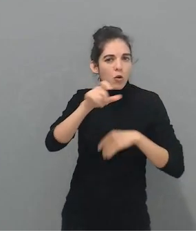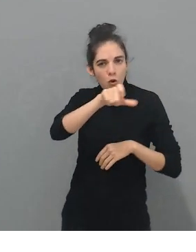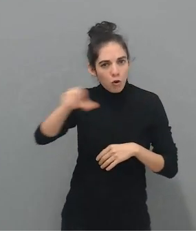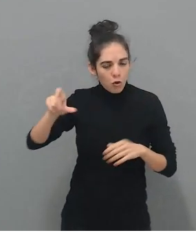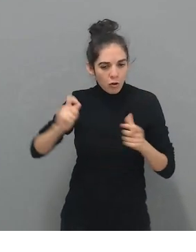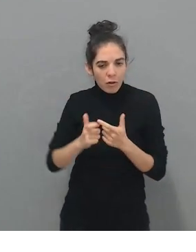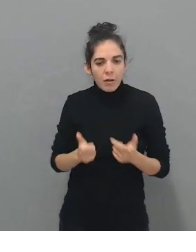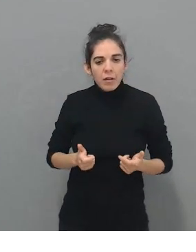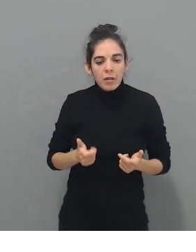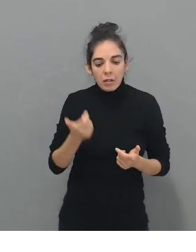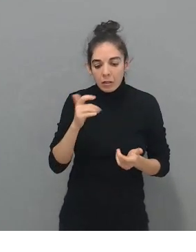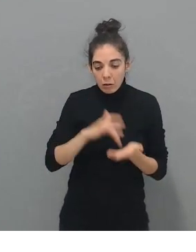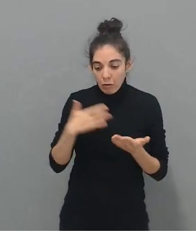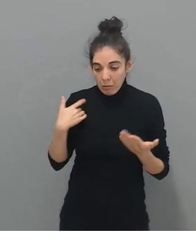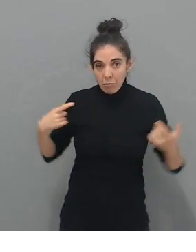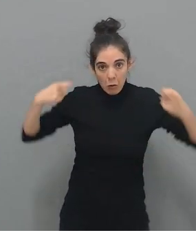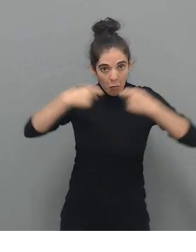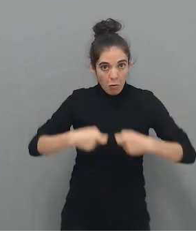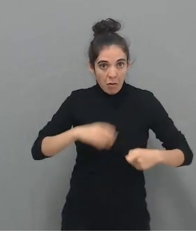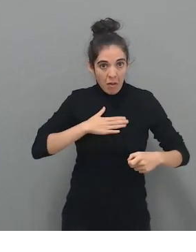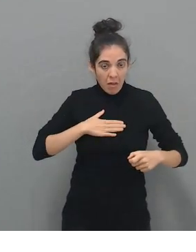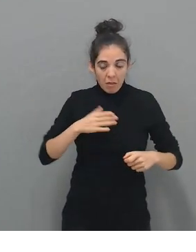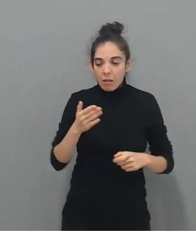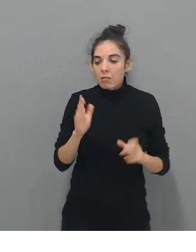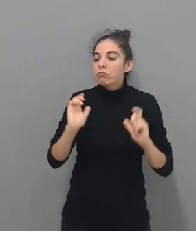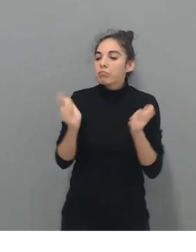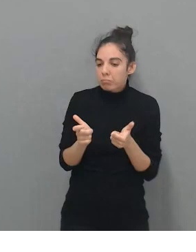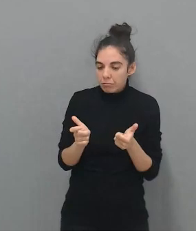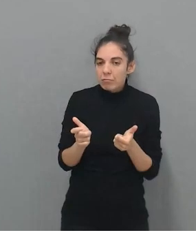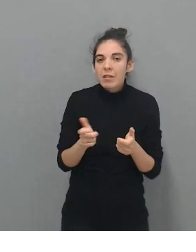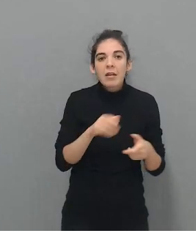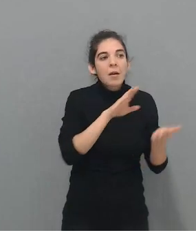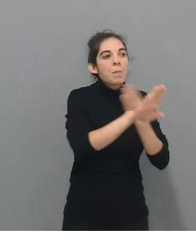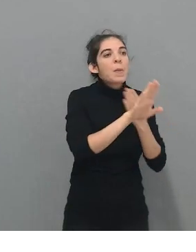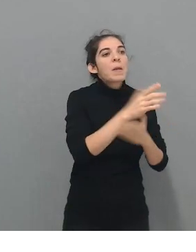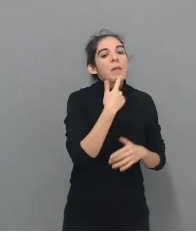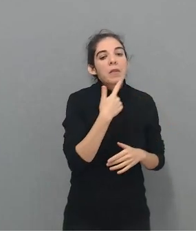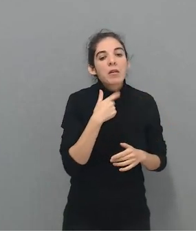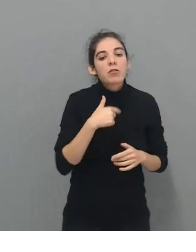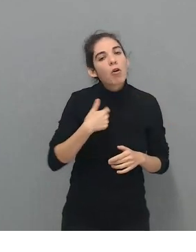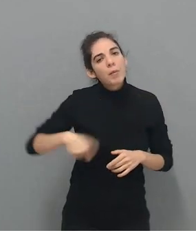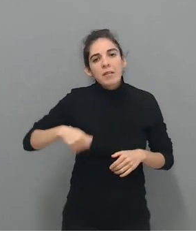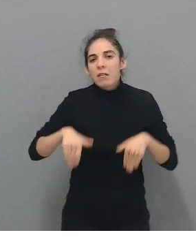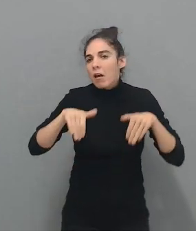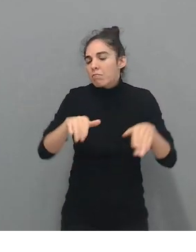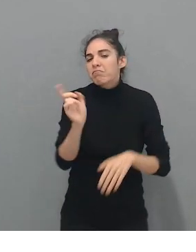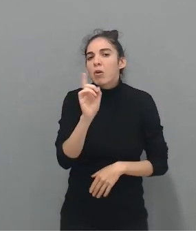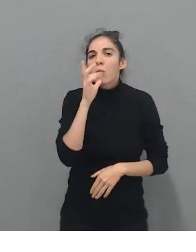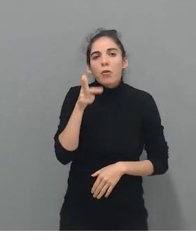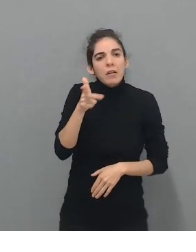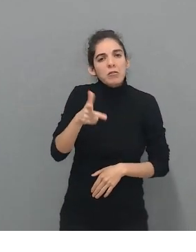de Comunidad de mi urbanización y una vecina dijo que ella no se presentaba a Presidenta porque no sabía de Derecho.